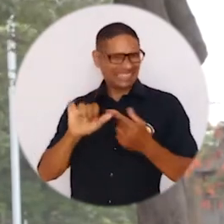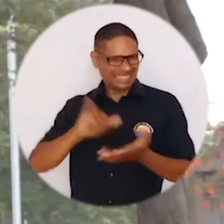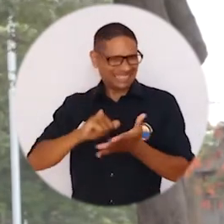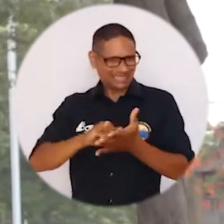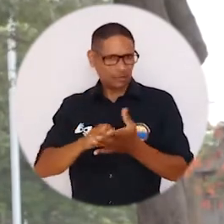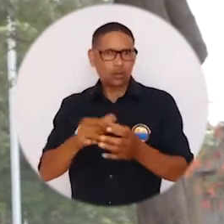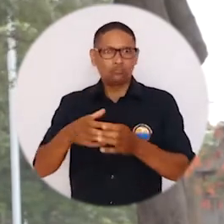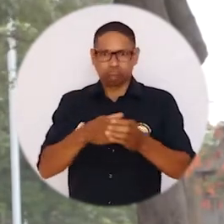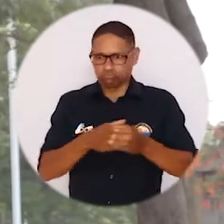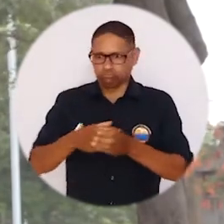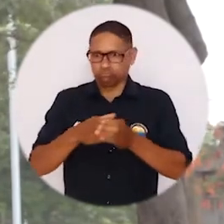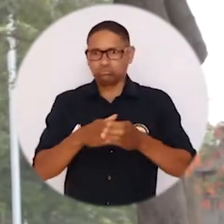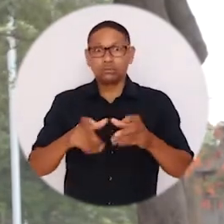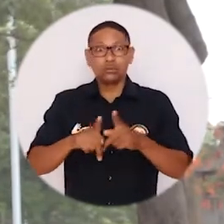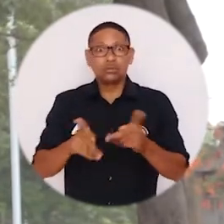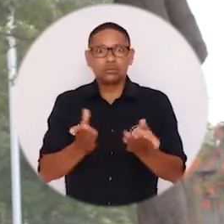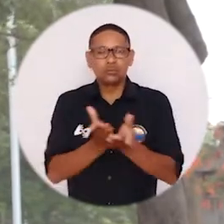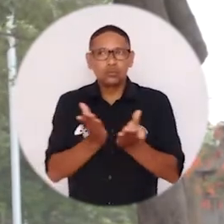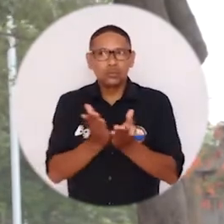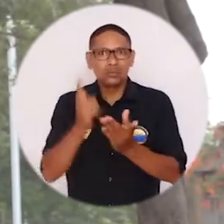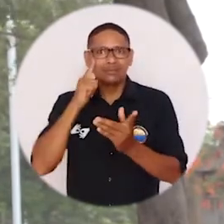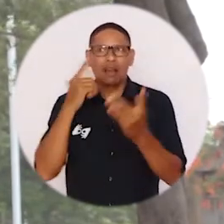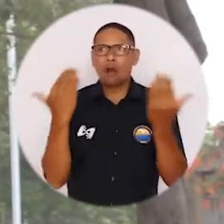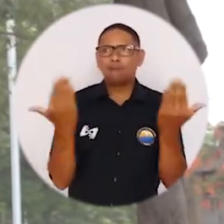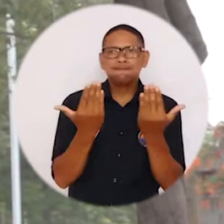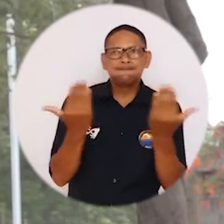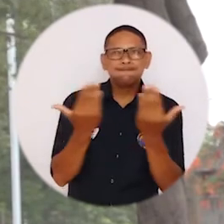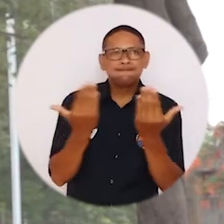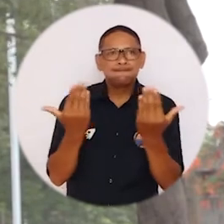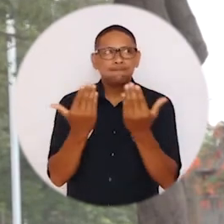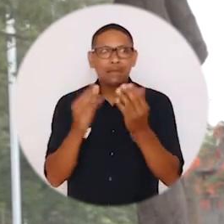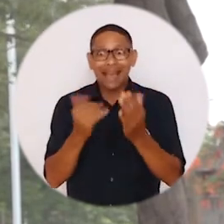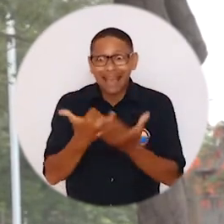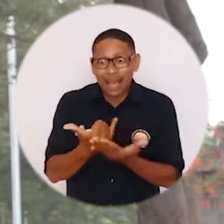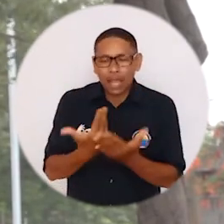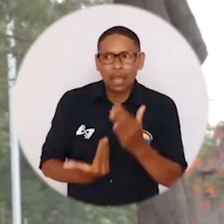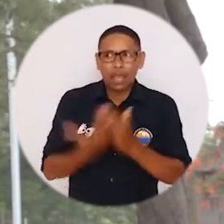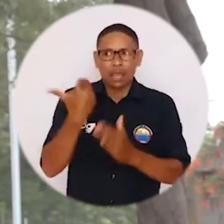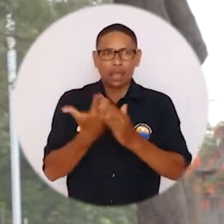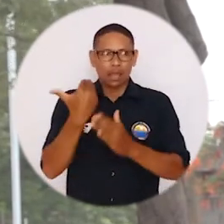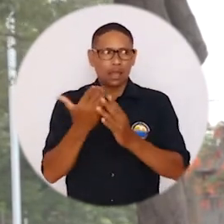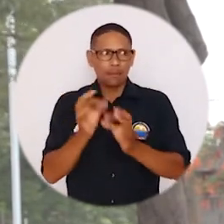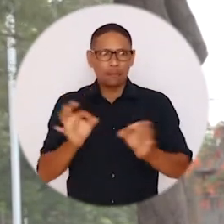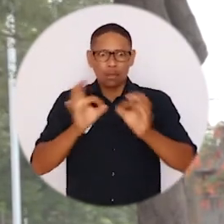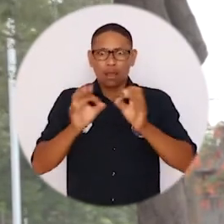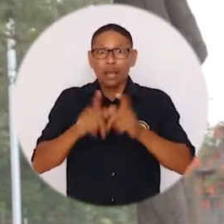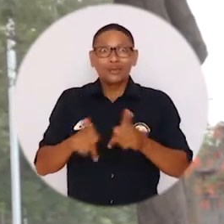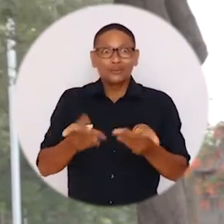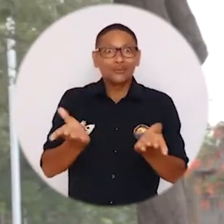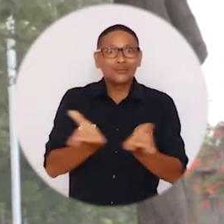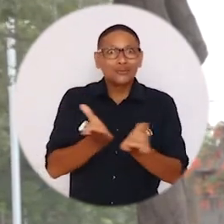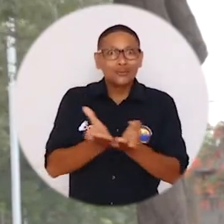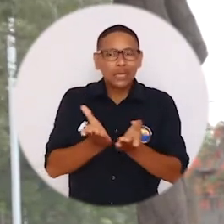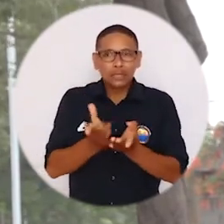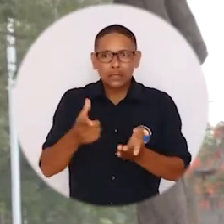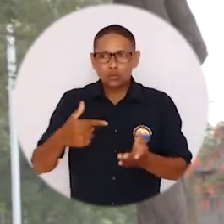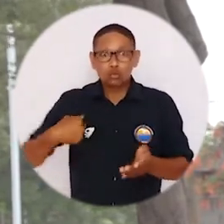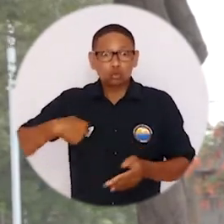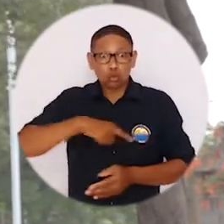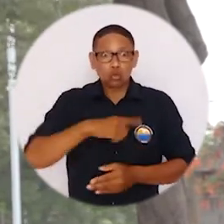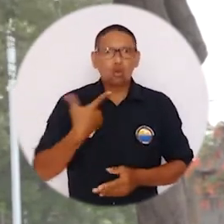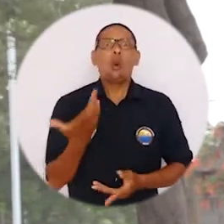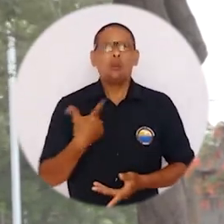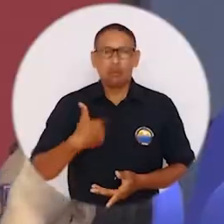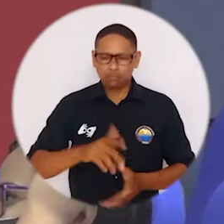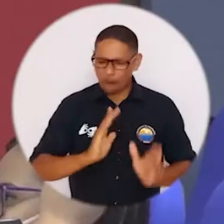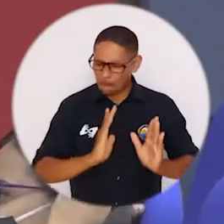iniciativa de la representación estudiantil del Programa de Cine y Audiovisuales de la Universidad del Magdalena, en la que se busca que los estudiantes del